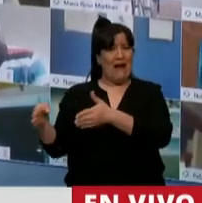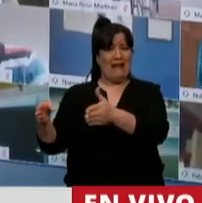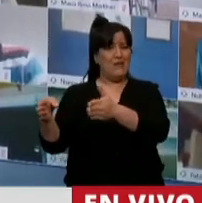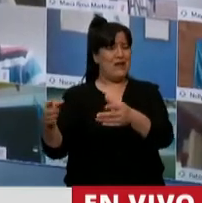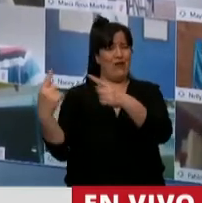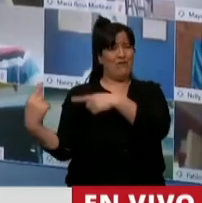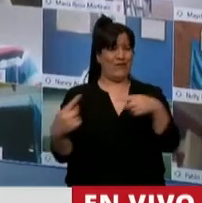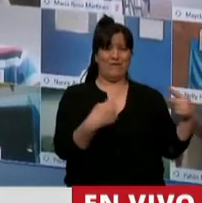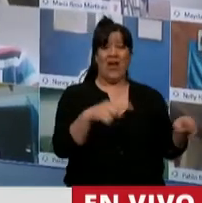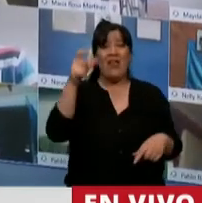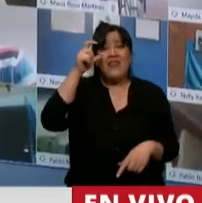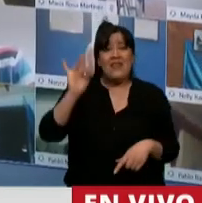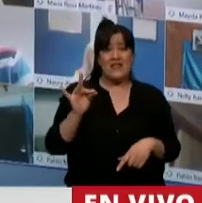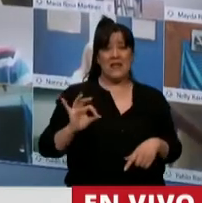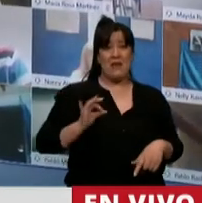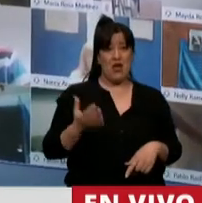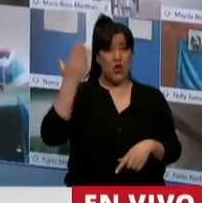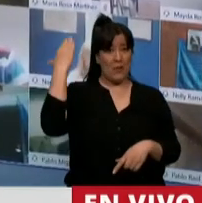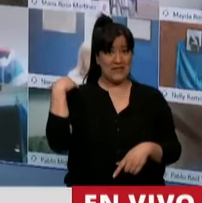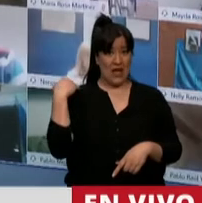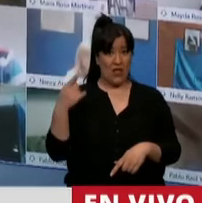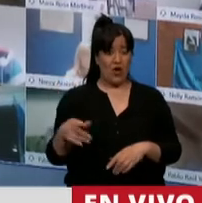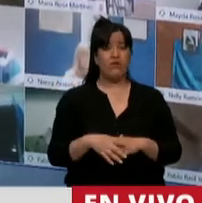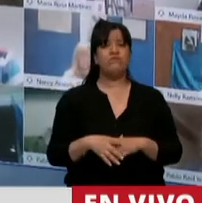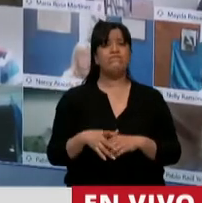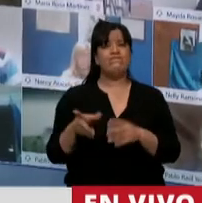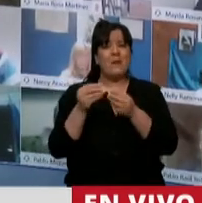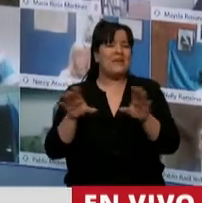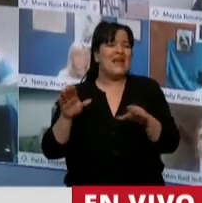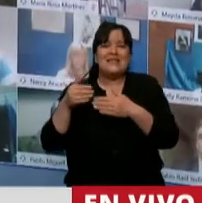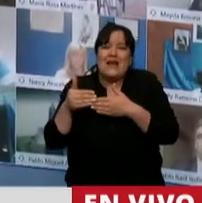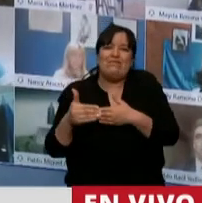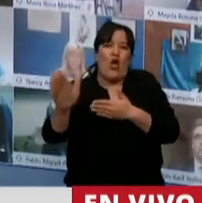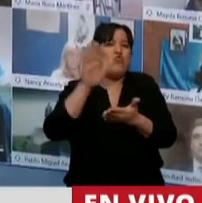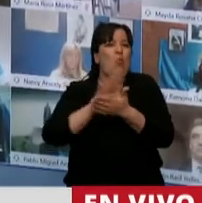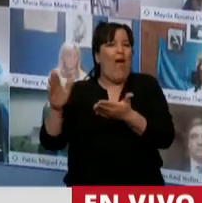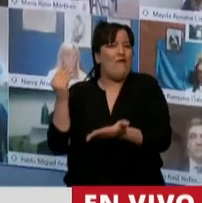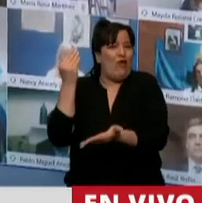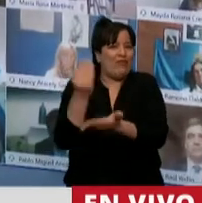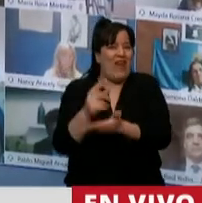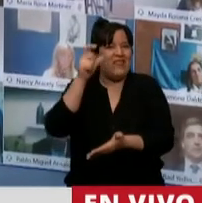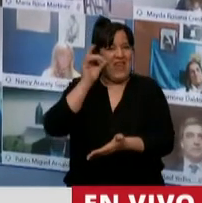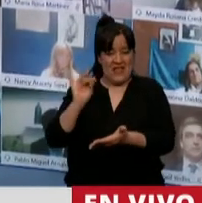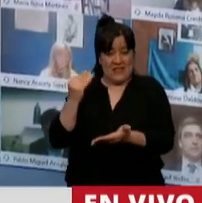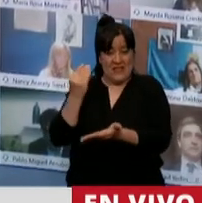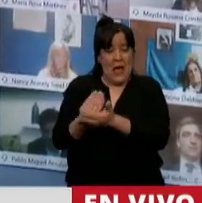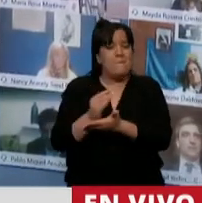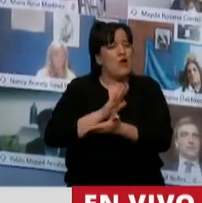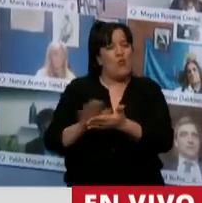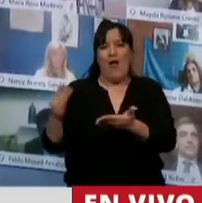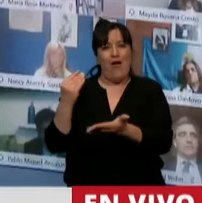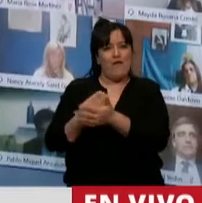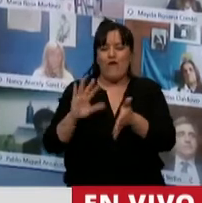El 10 de diciembre del año pasado empezó otro periodo y vamos avanzando avanzando hacia un país que